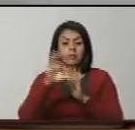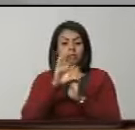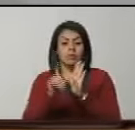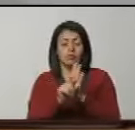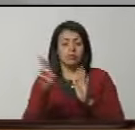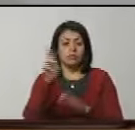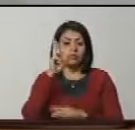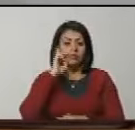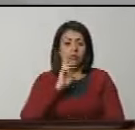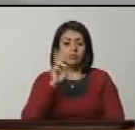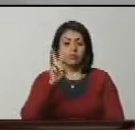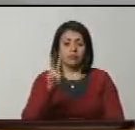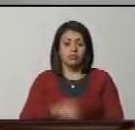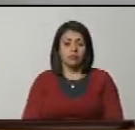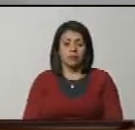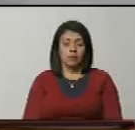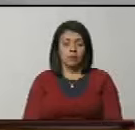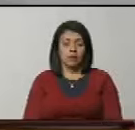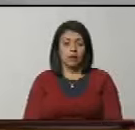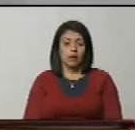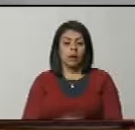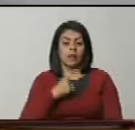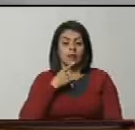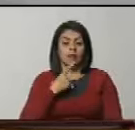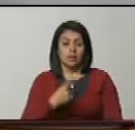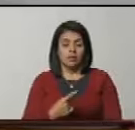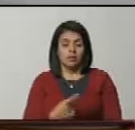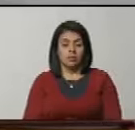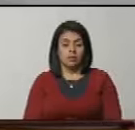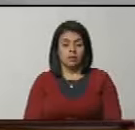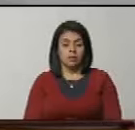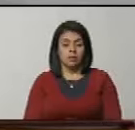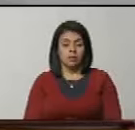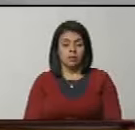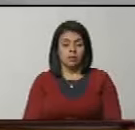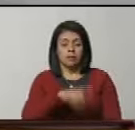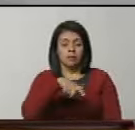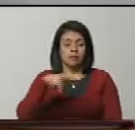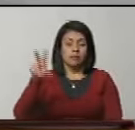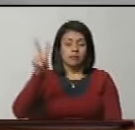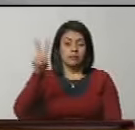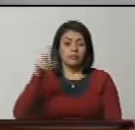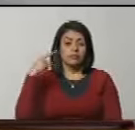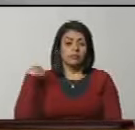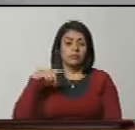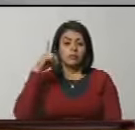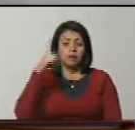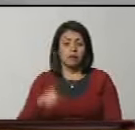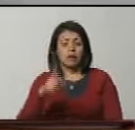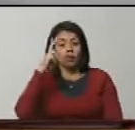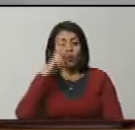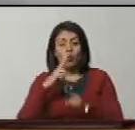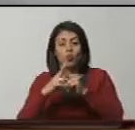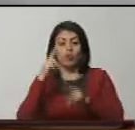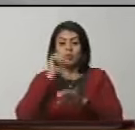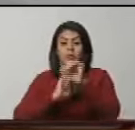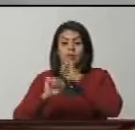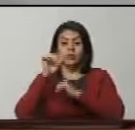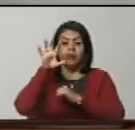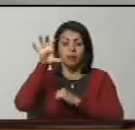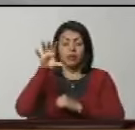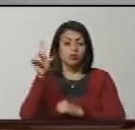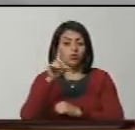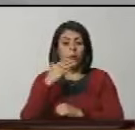Constitución de la República Bolivariana de Venezuela, que reza. Los venezolanos y venezolanas tienen el deber de honrar y defender la